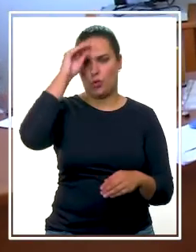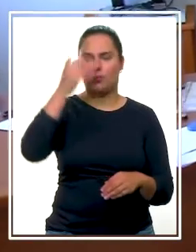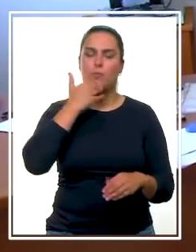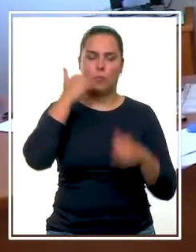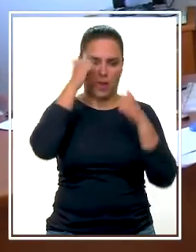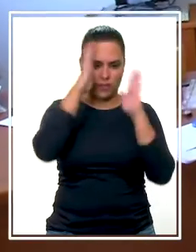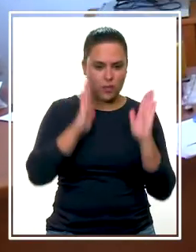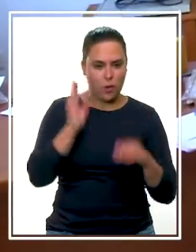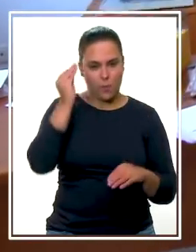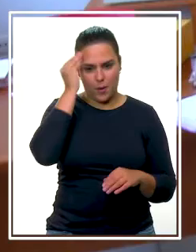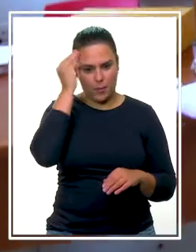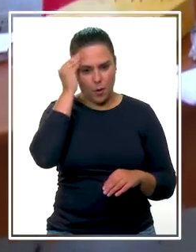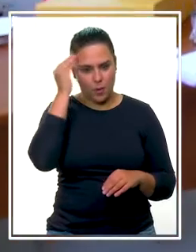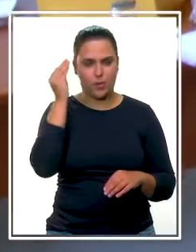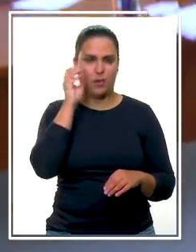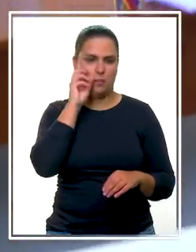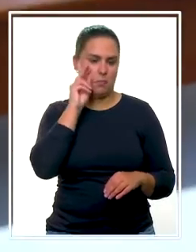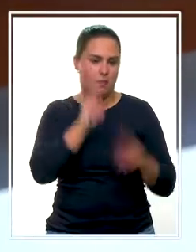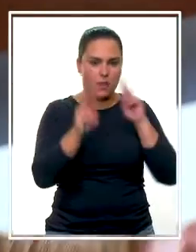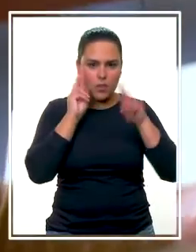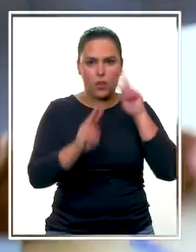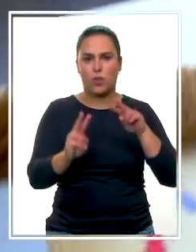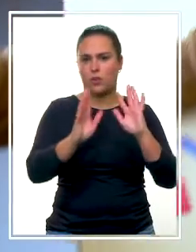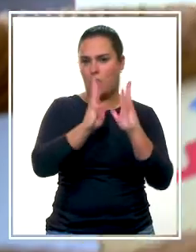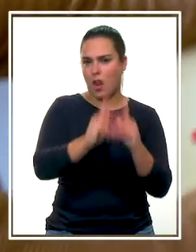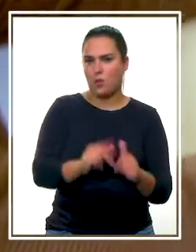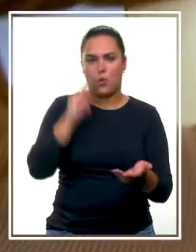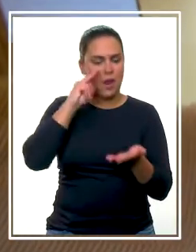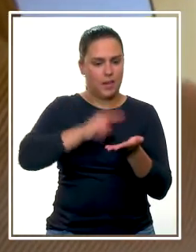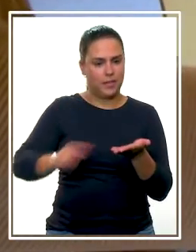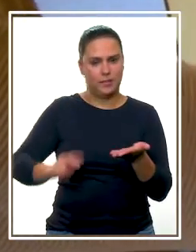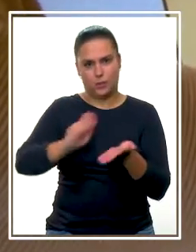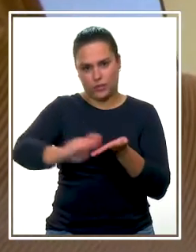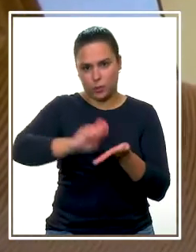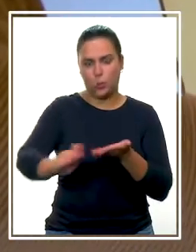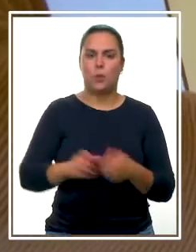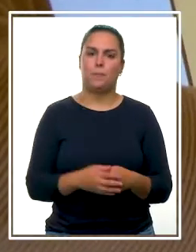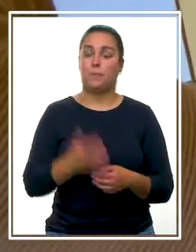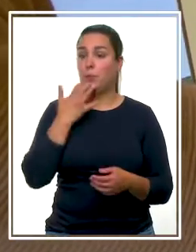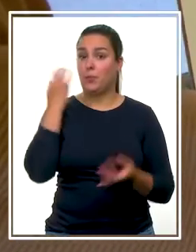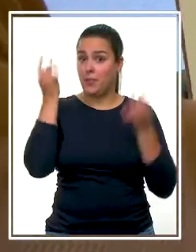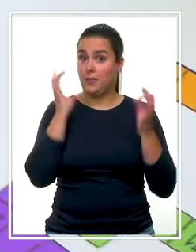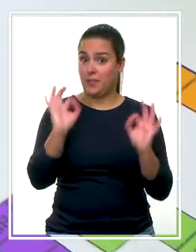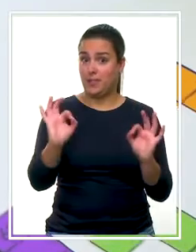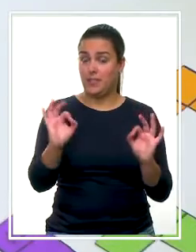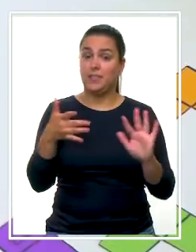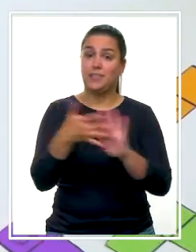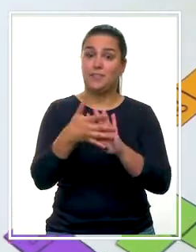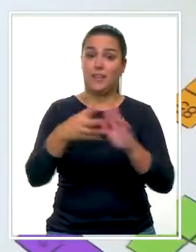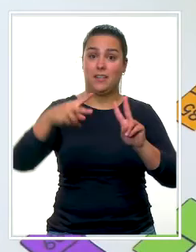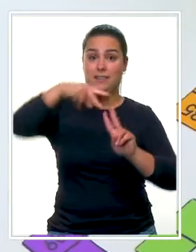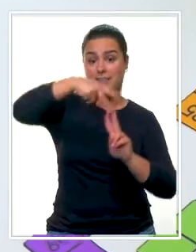como la atención, la memoria, la percepción, el cálculo, la lectoescritura. En este caso, en esta actividad, que es un Tetris,